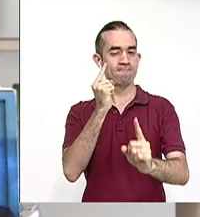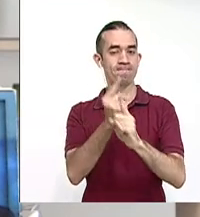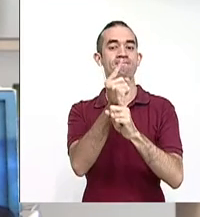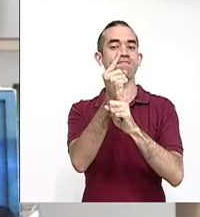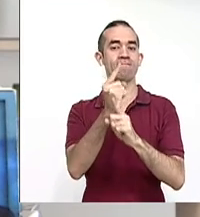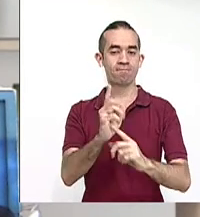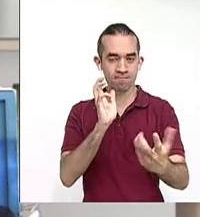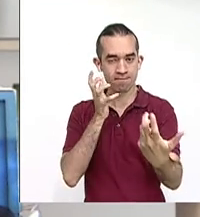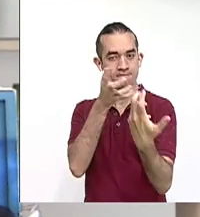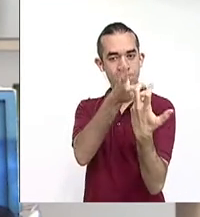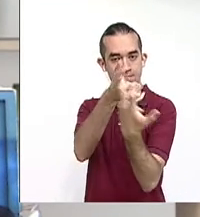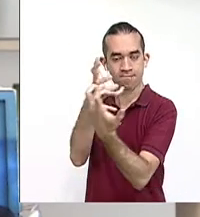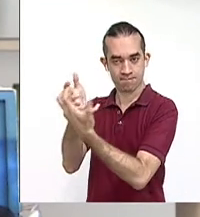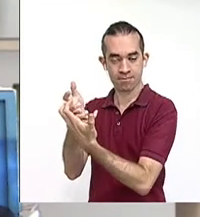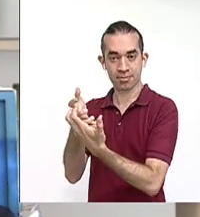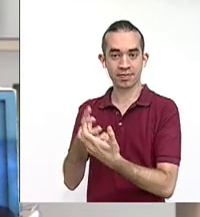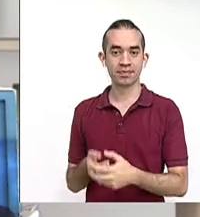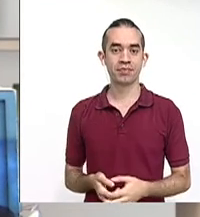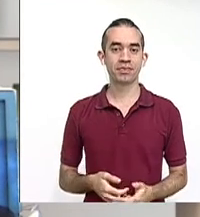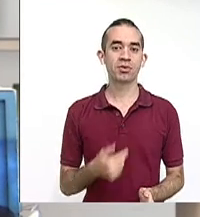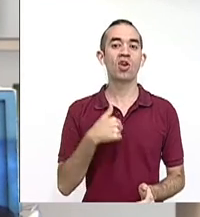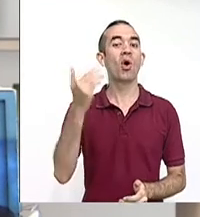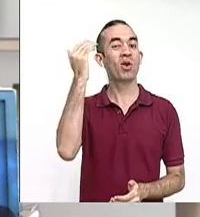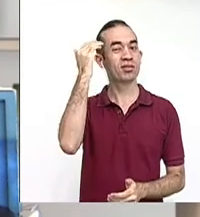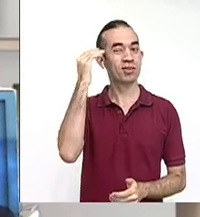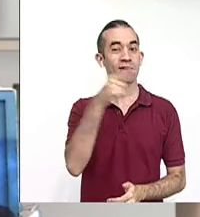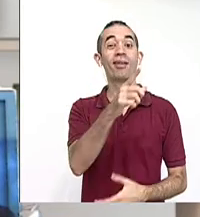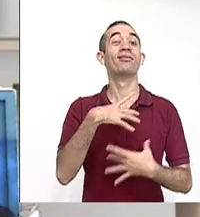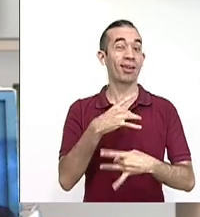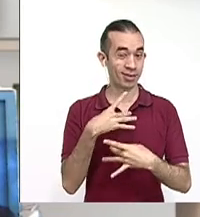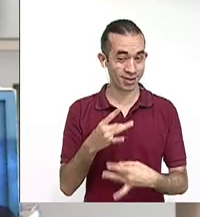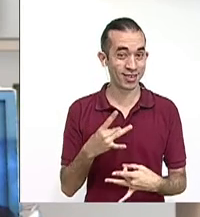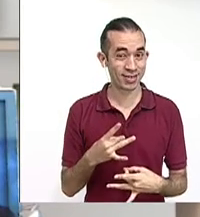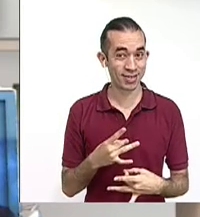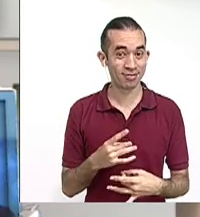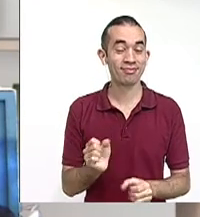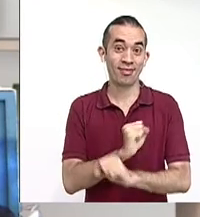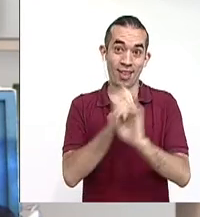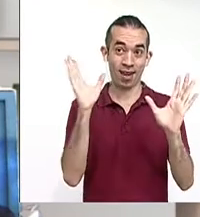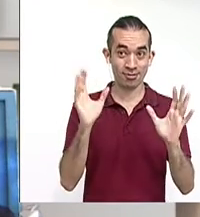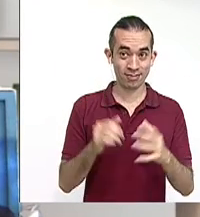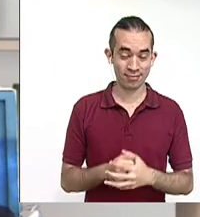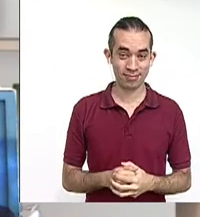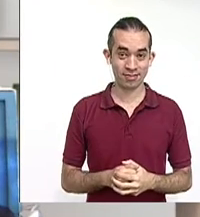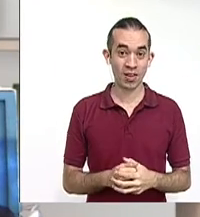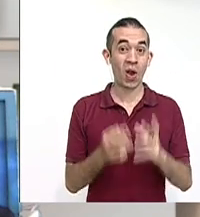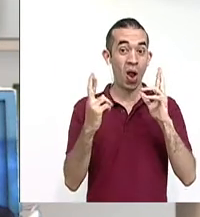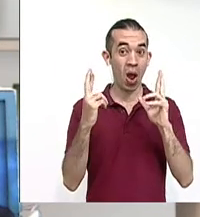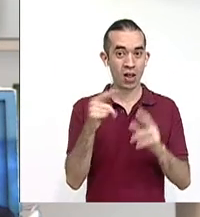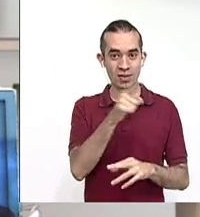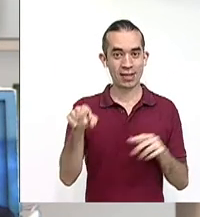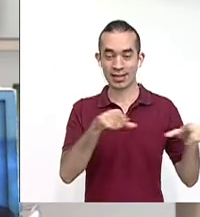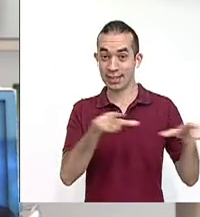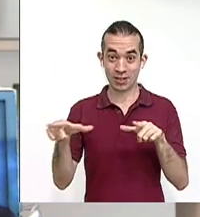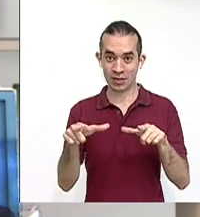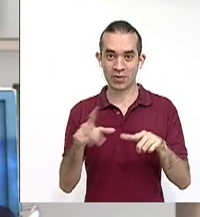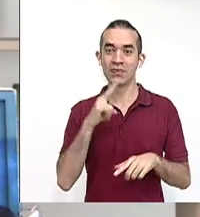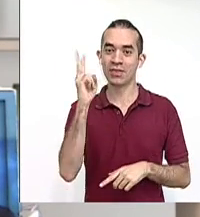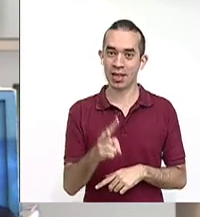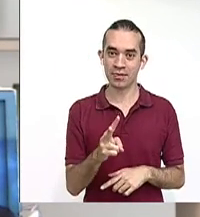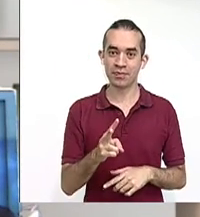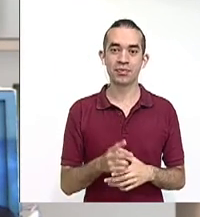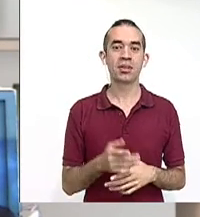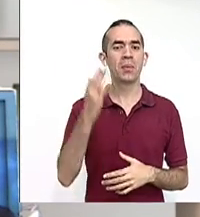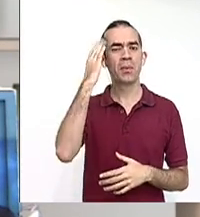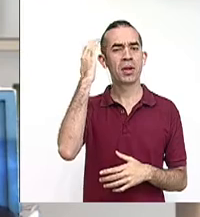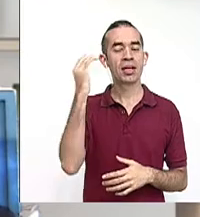y asertiva con los demás. Yo sé que eso les interesa mucho, claro. Y espero que estén preparados, ¿verdad? Sí, porque